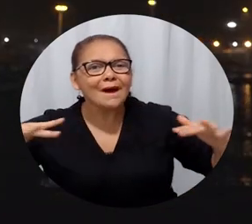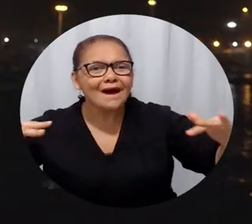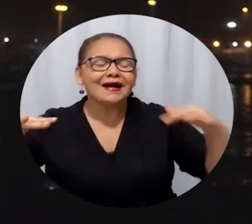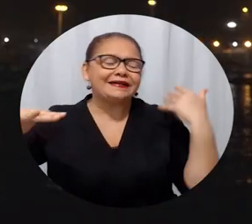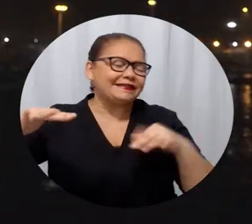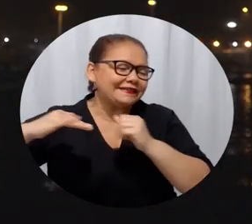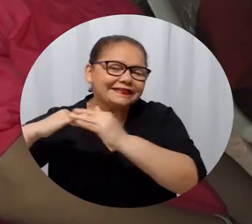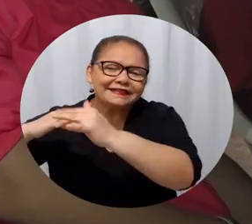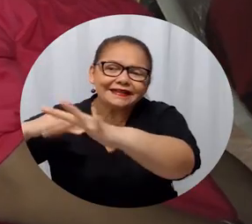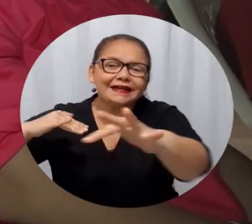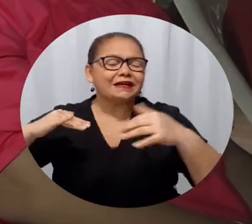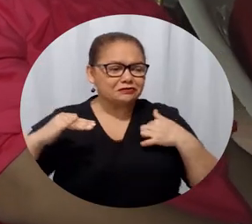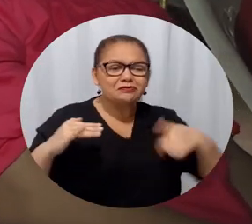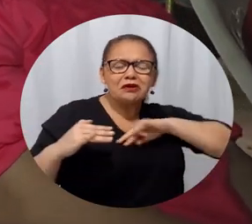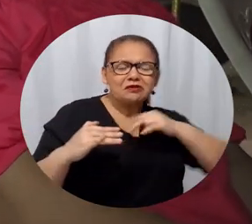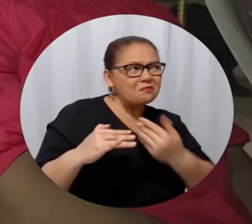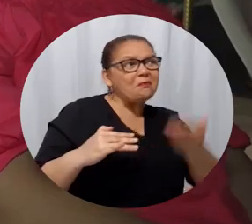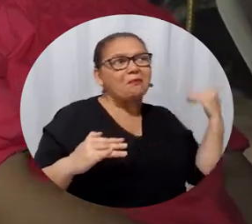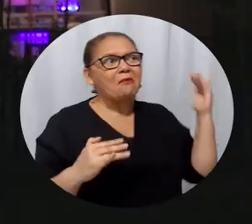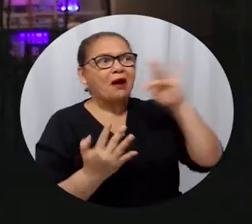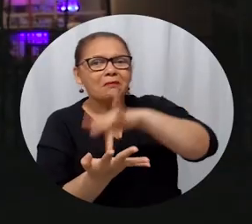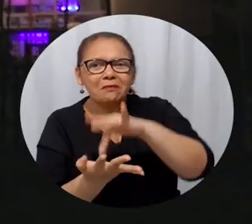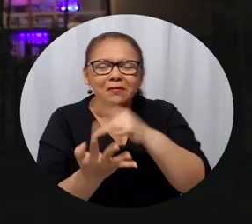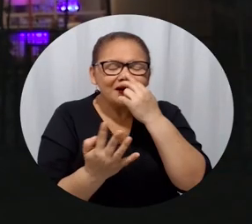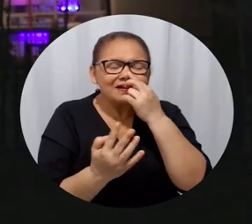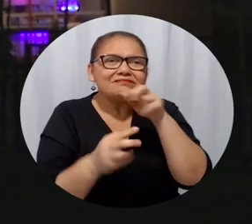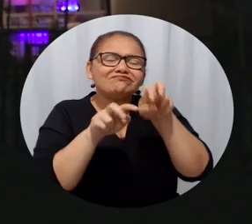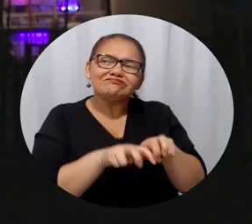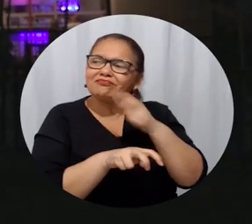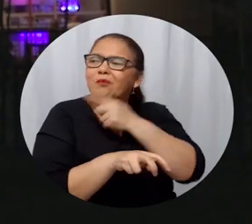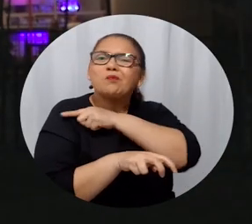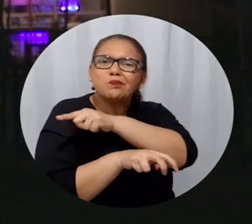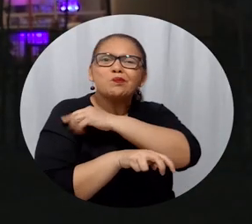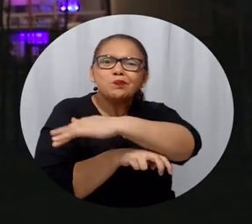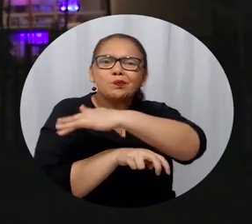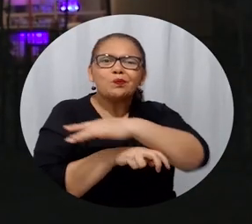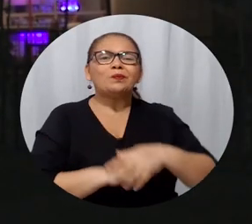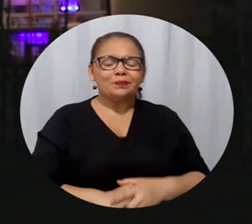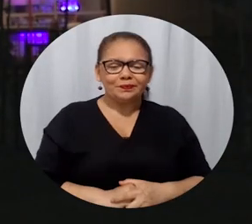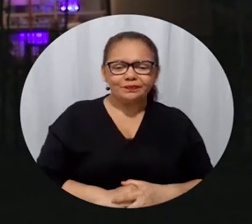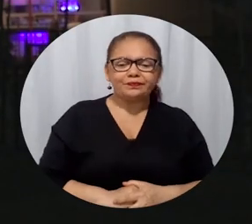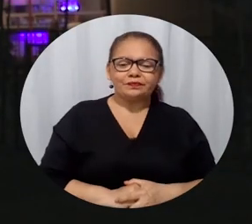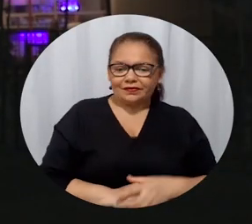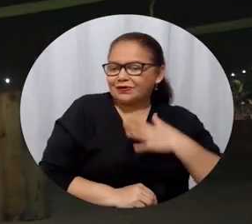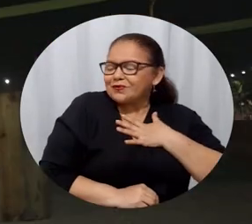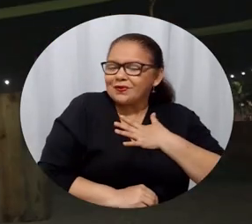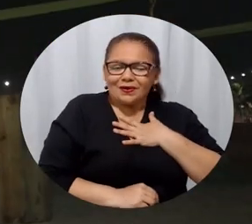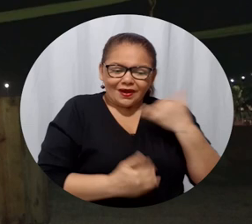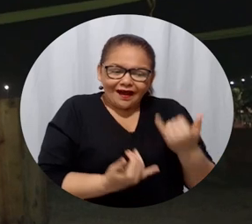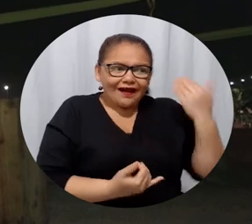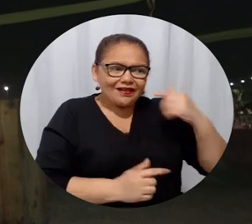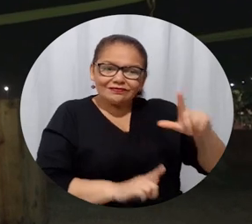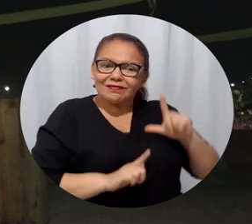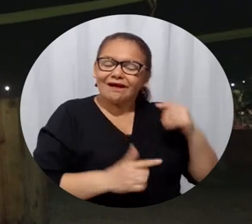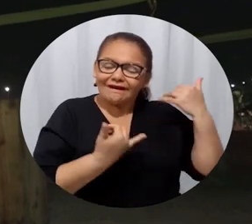playa, y frente al mar me parece algo muy bonito. Es una oportunidad grande para los egresados y los estudiantes poder mostrar sus